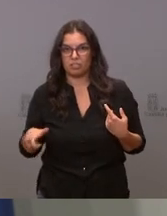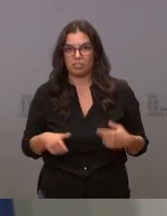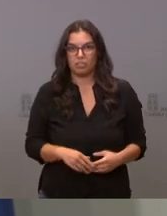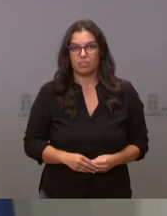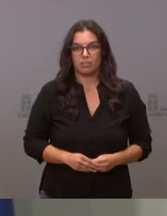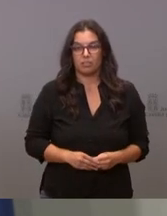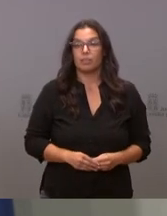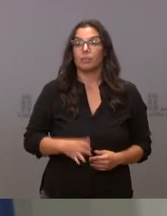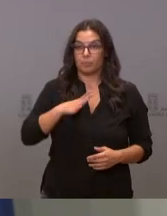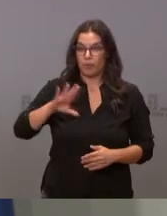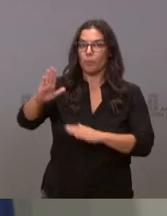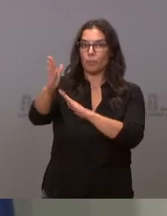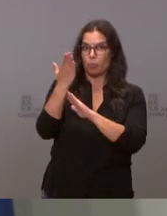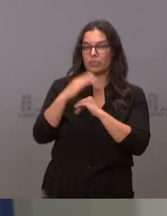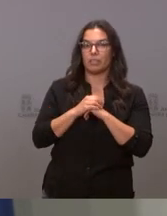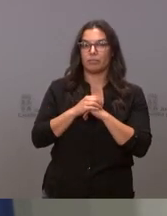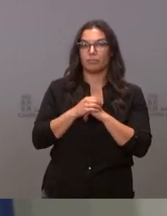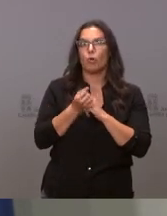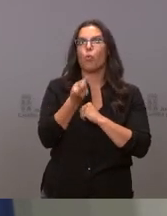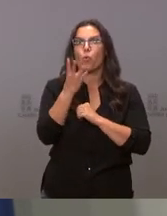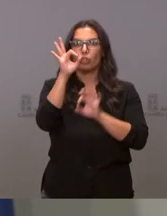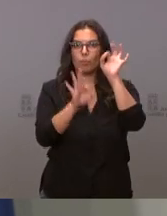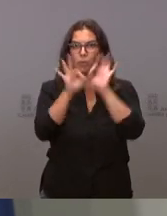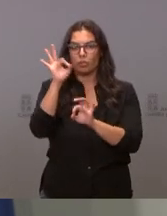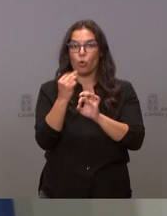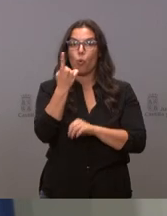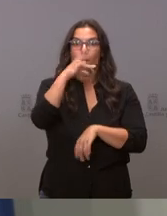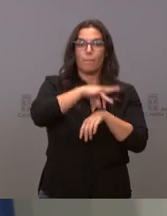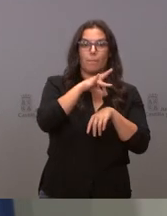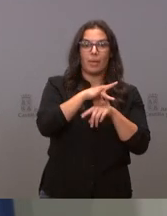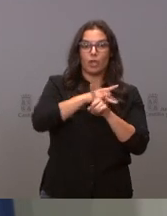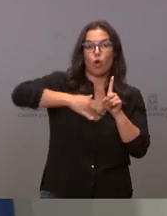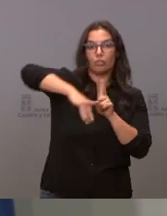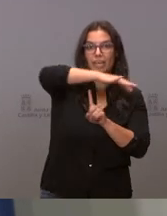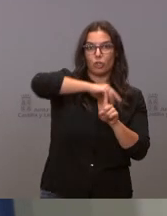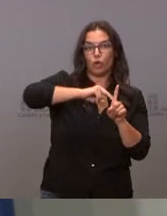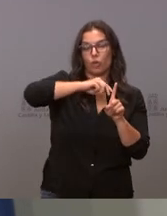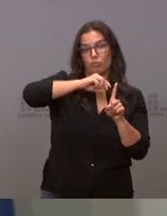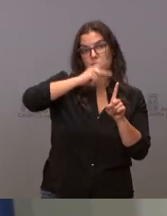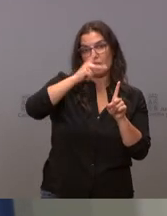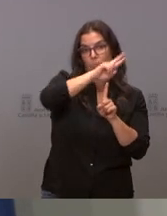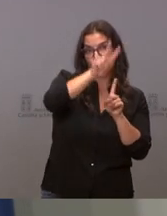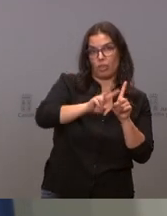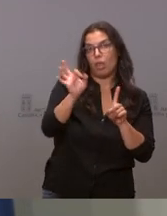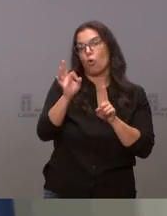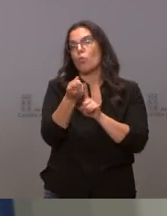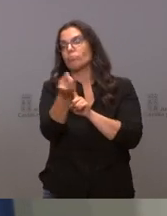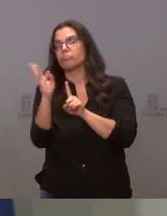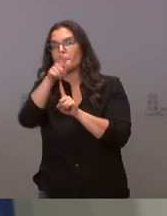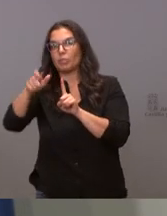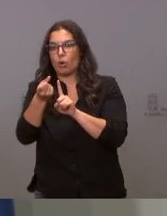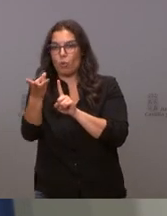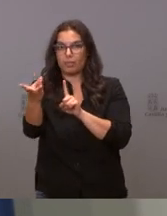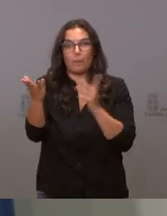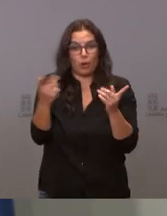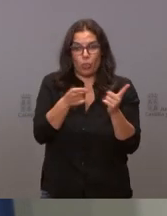hágame una propuesta de médico por habitante o por kilómetro cuadrado la que usted quiera pero hágame una propuesta hágame una